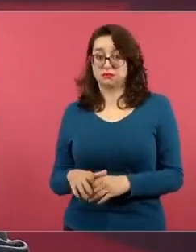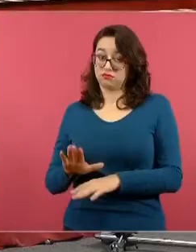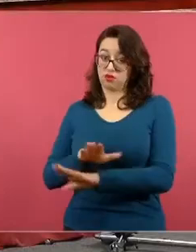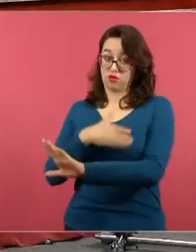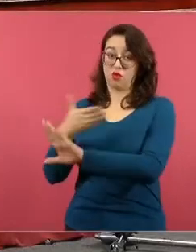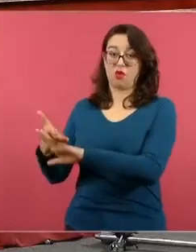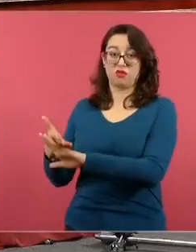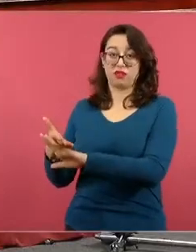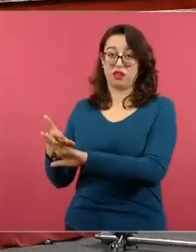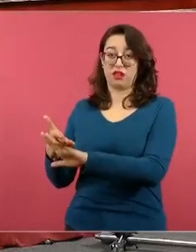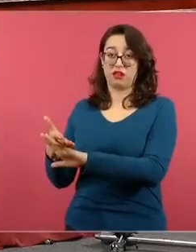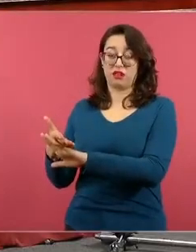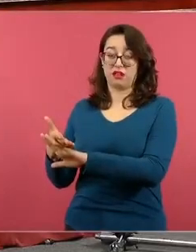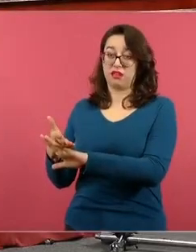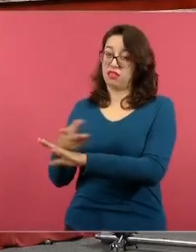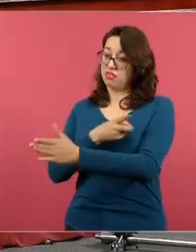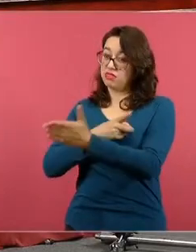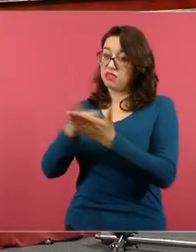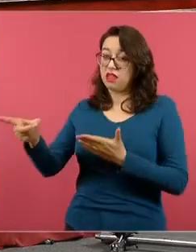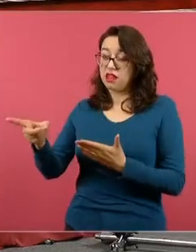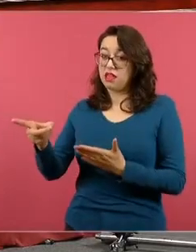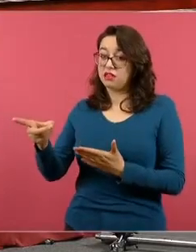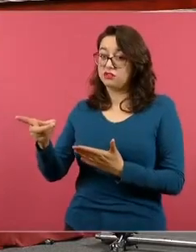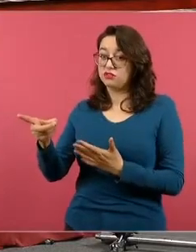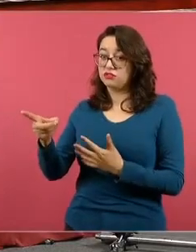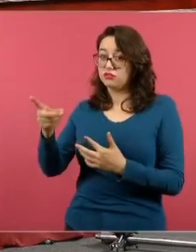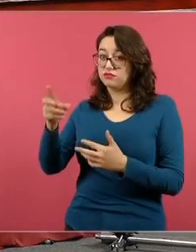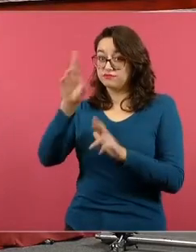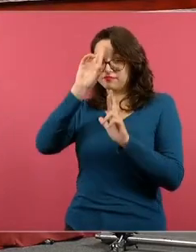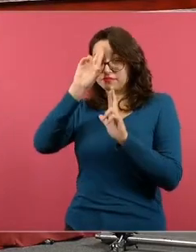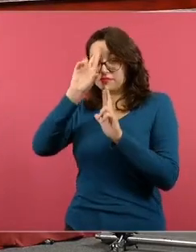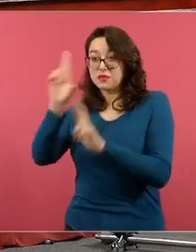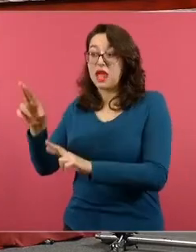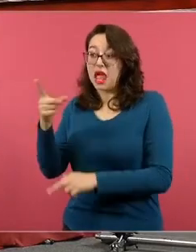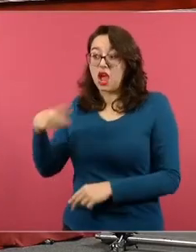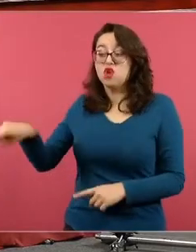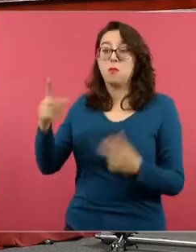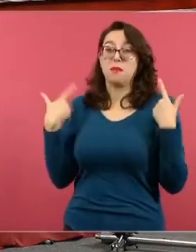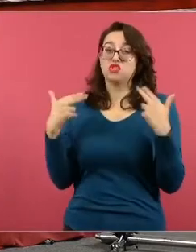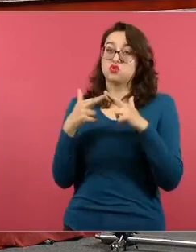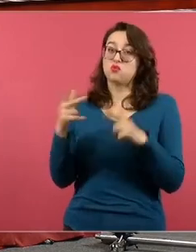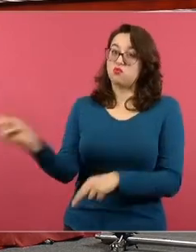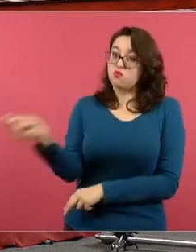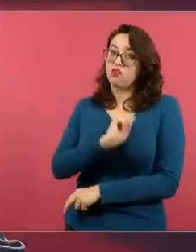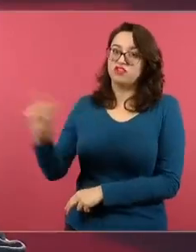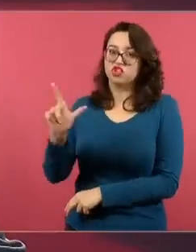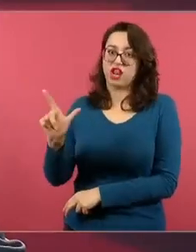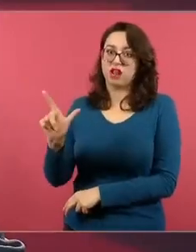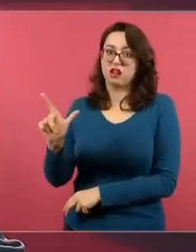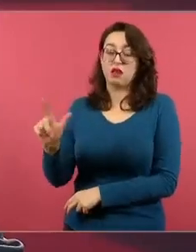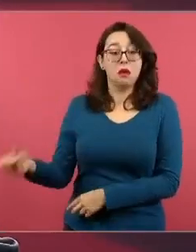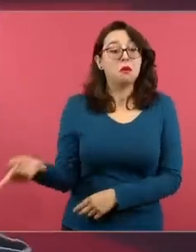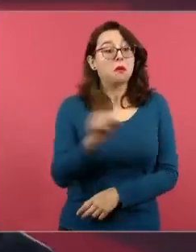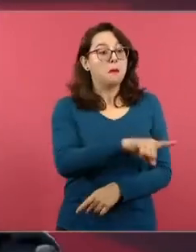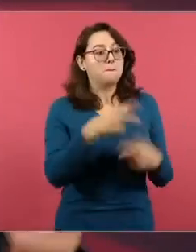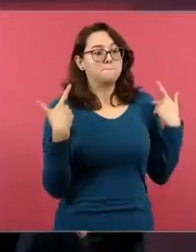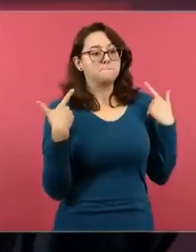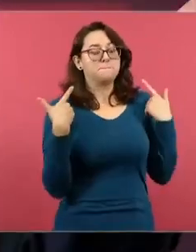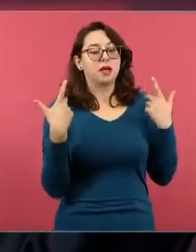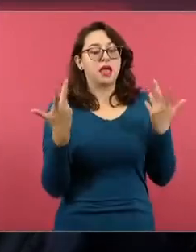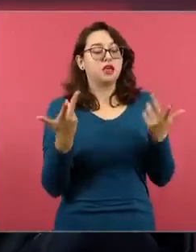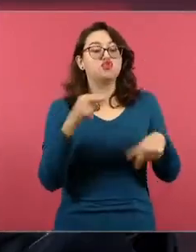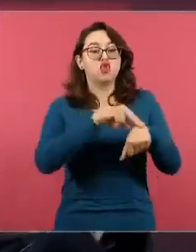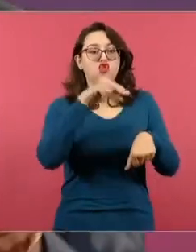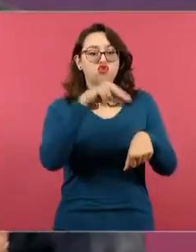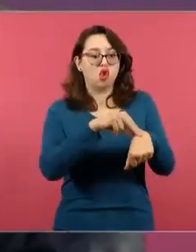o sea los maestros como todos los profesionistas primero tienen y tenemos formación y tenemos que defenderla creo que